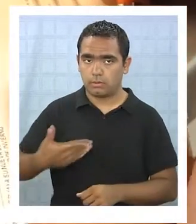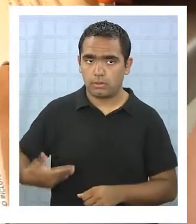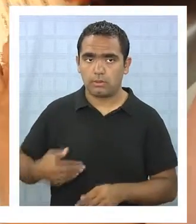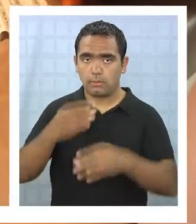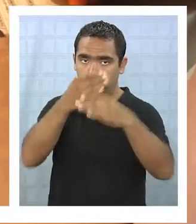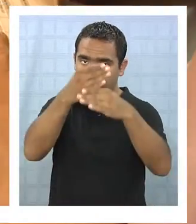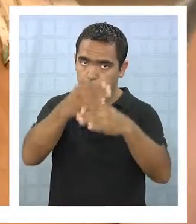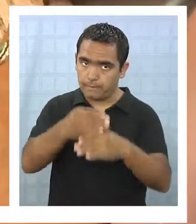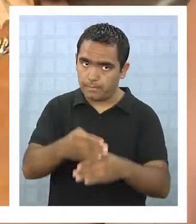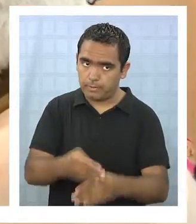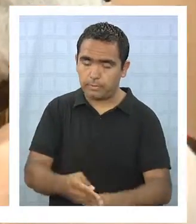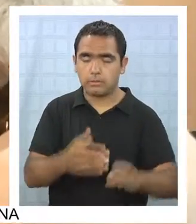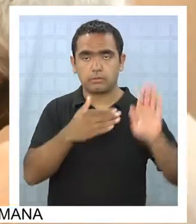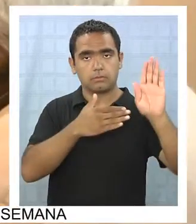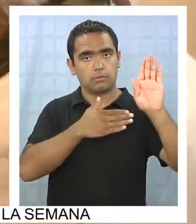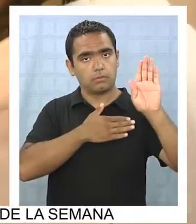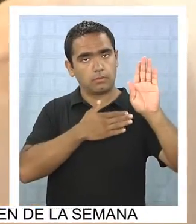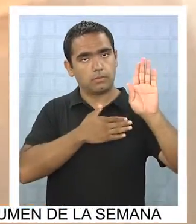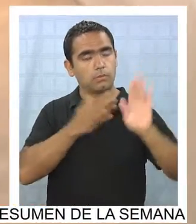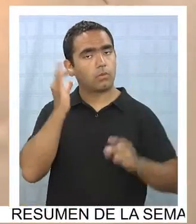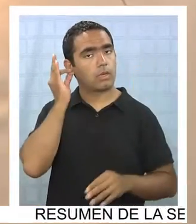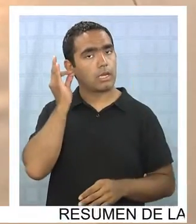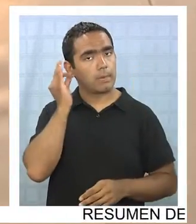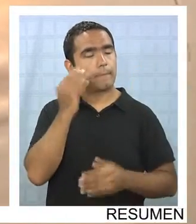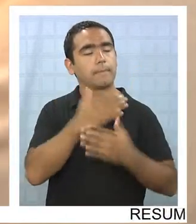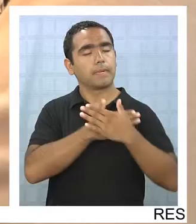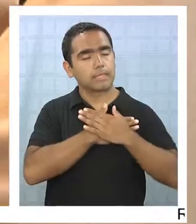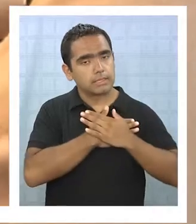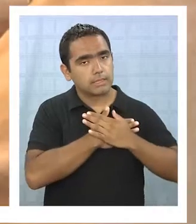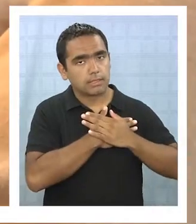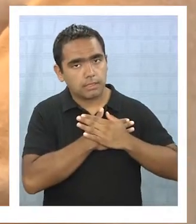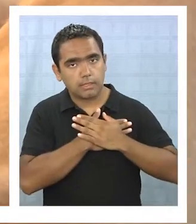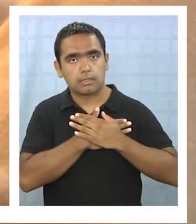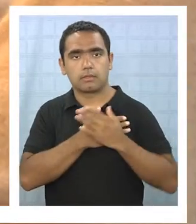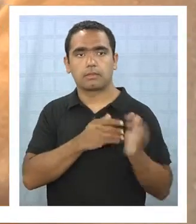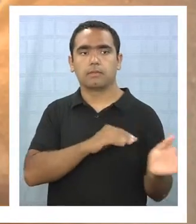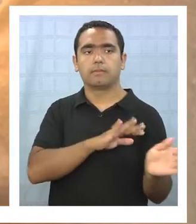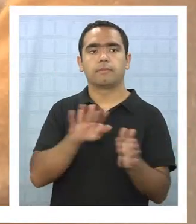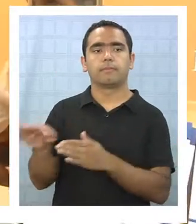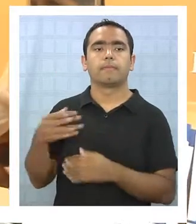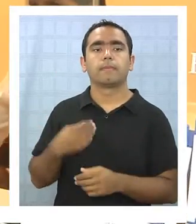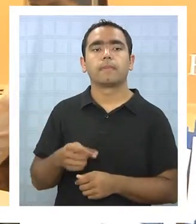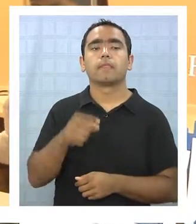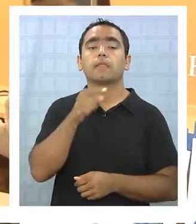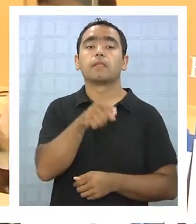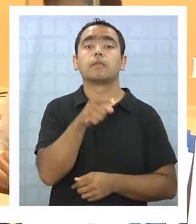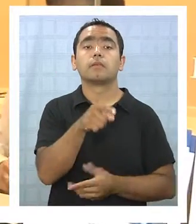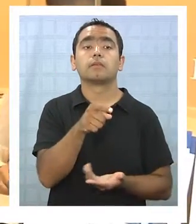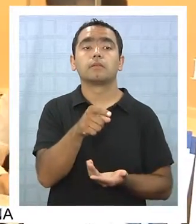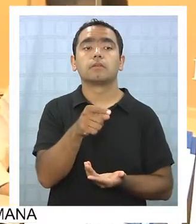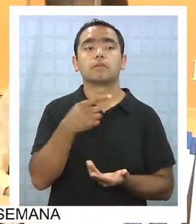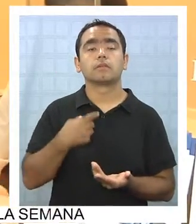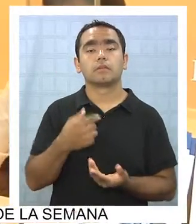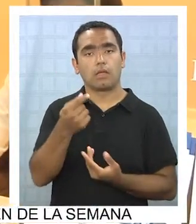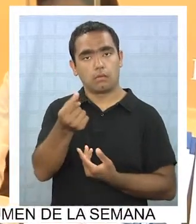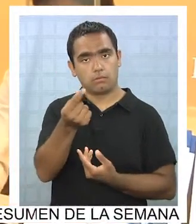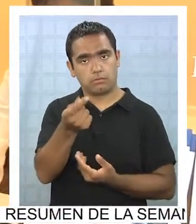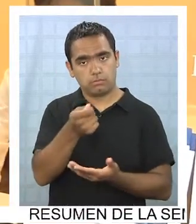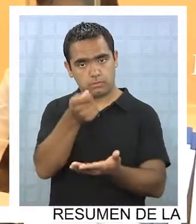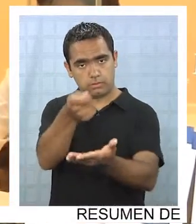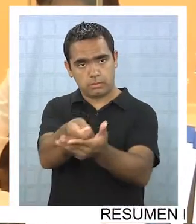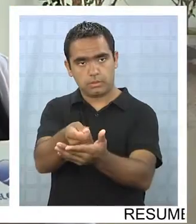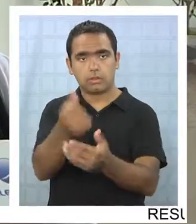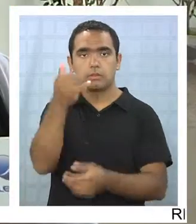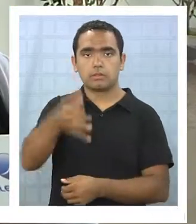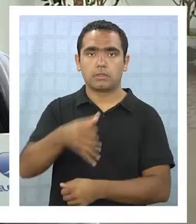hacerlo permanente fue una promesa de campaña de la presidenta Bachelet. Que es una transferencia monetaria que se va a